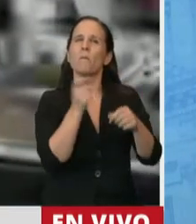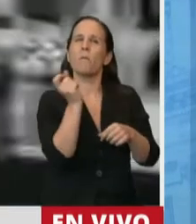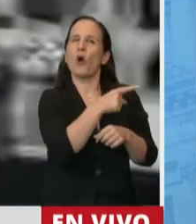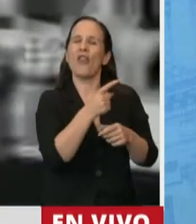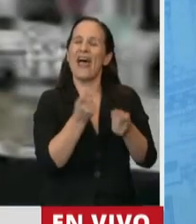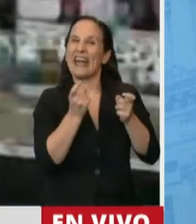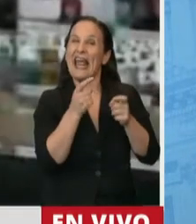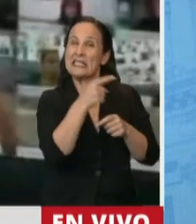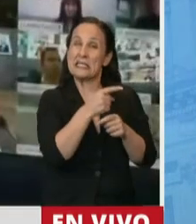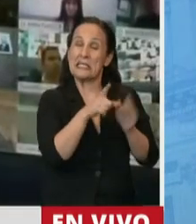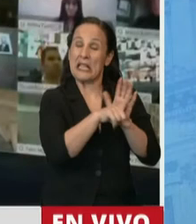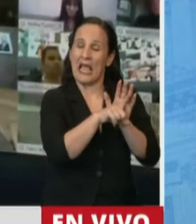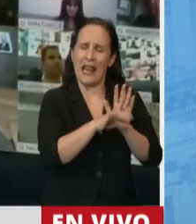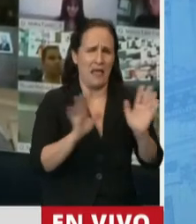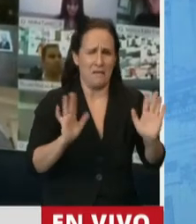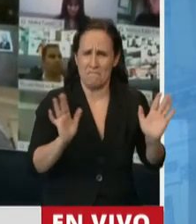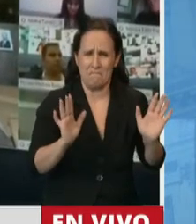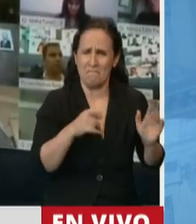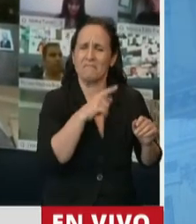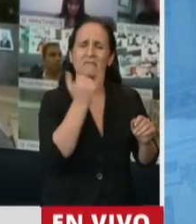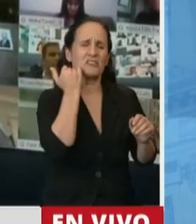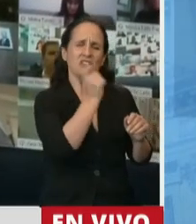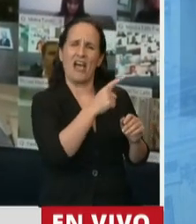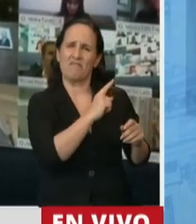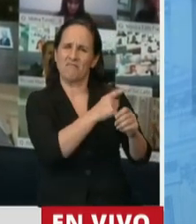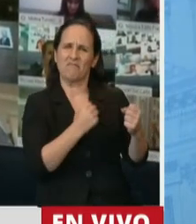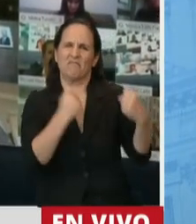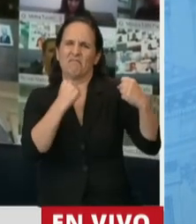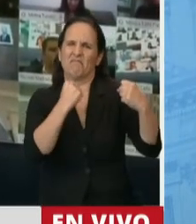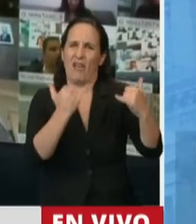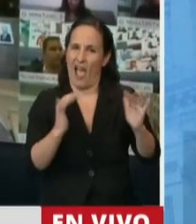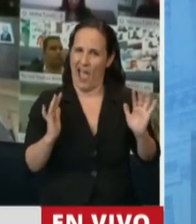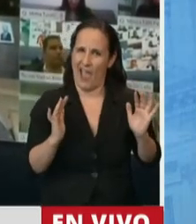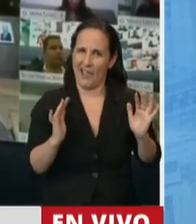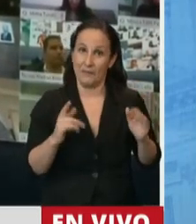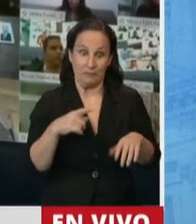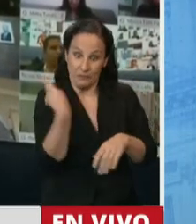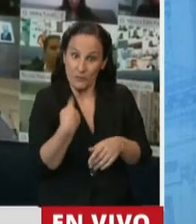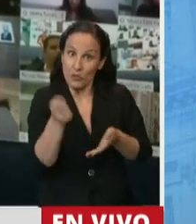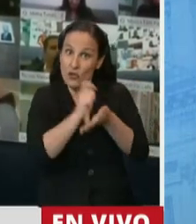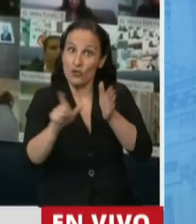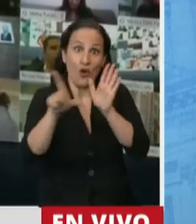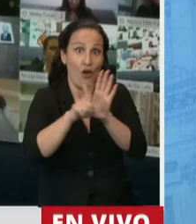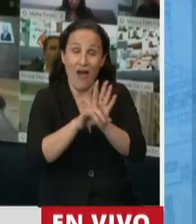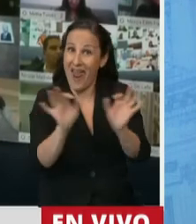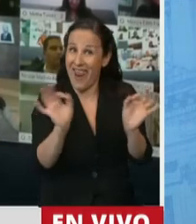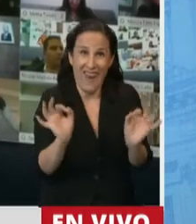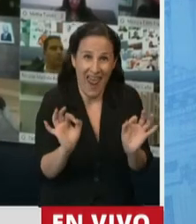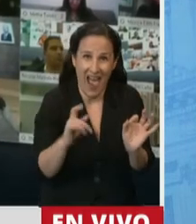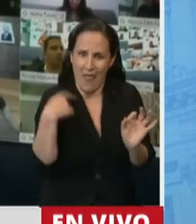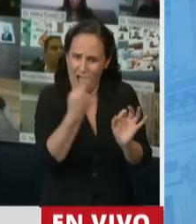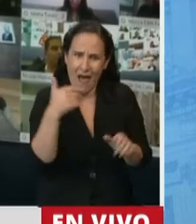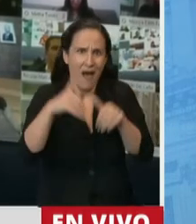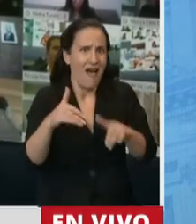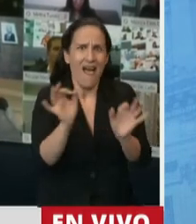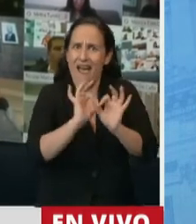porque ya tiene el ejercicio de su propia fuerza y en ese sentido si no regulábamos y si no regulamos y si no votamos